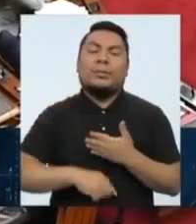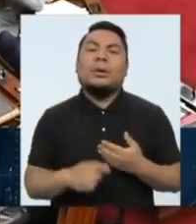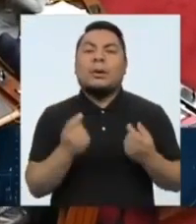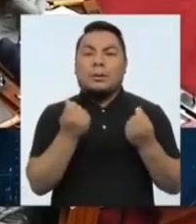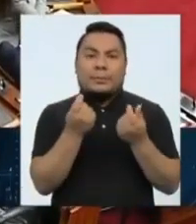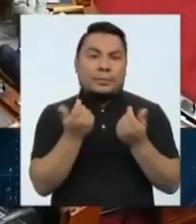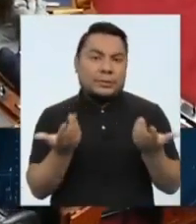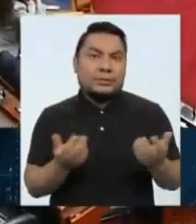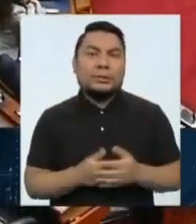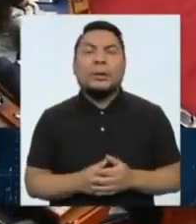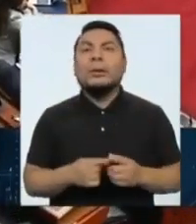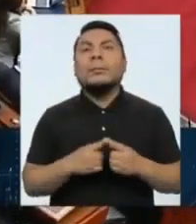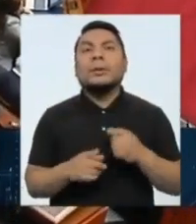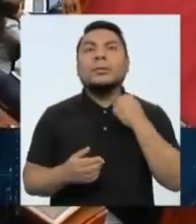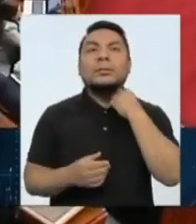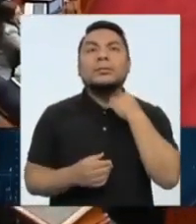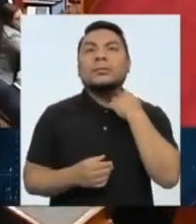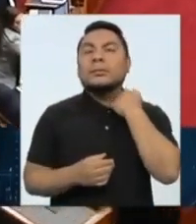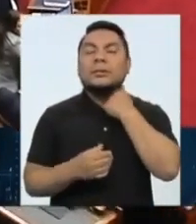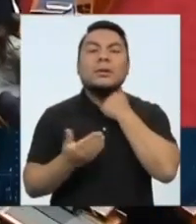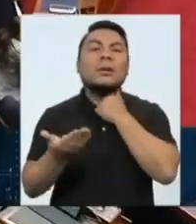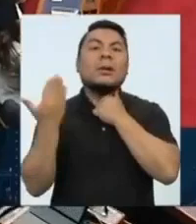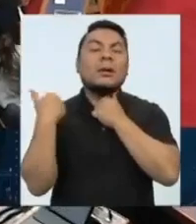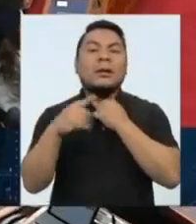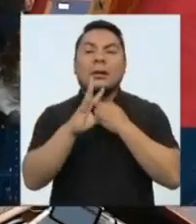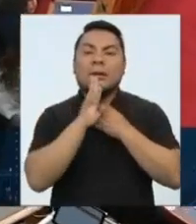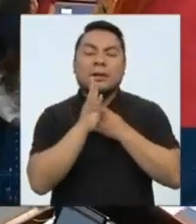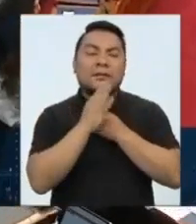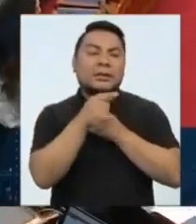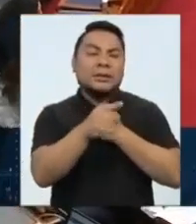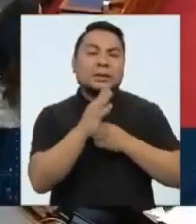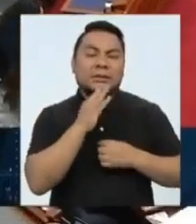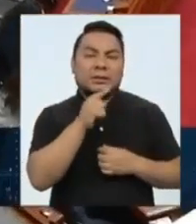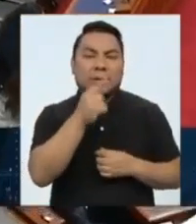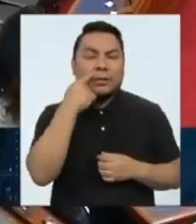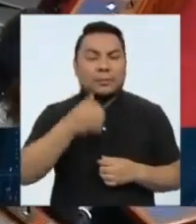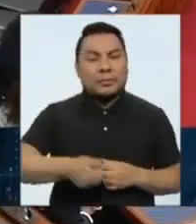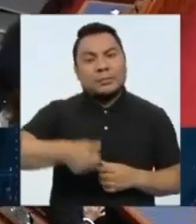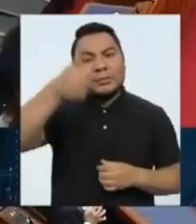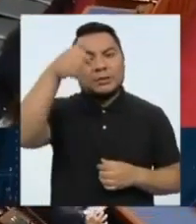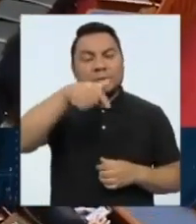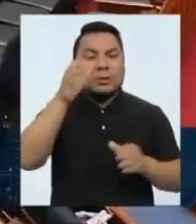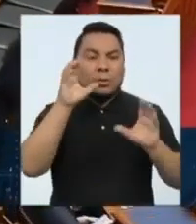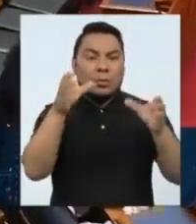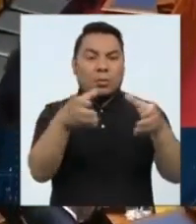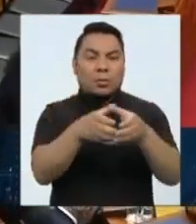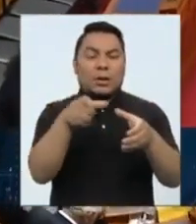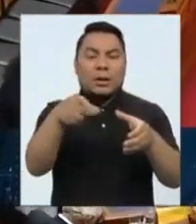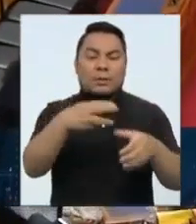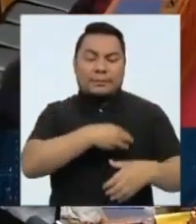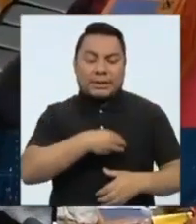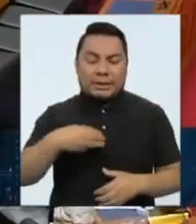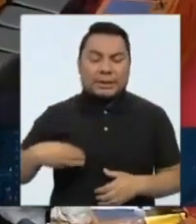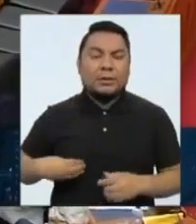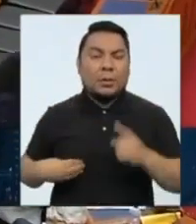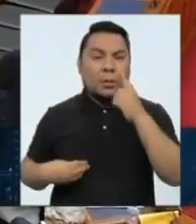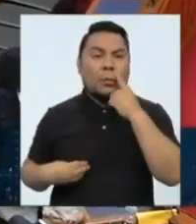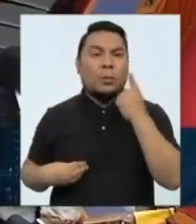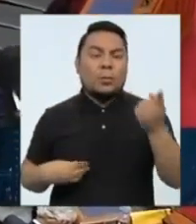presupuesto, pero antes haría uso de la palabra el Presidente del Consejo de Ministros,